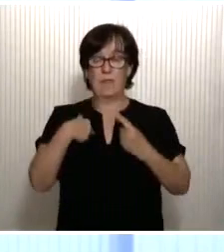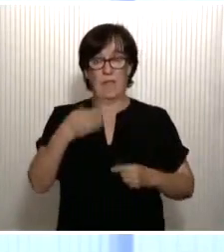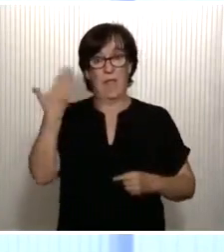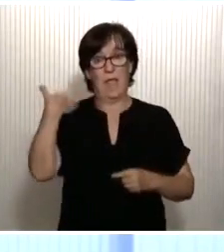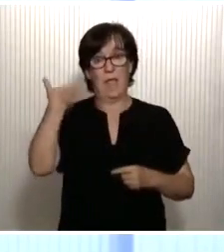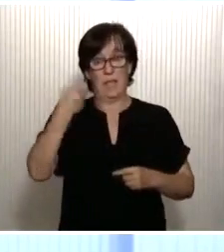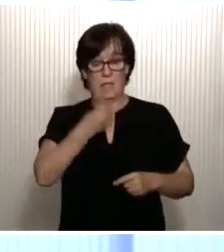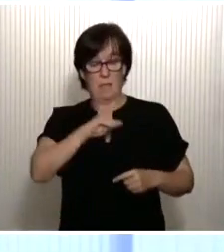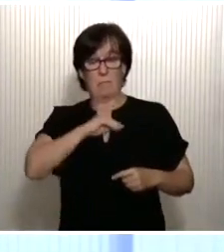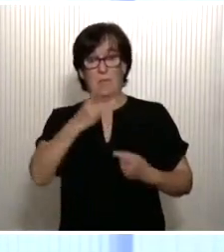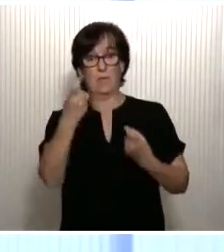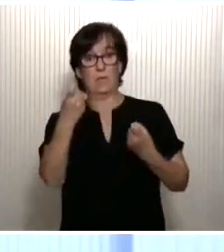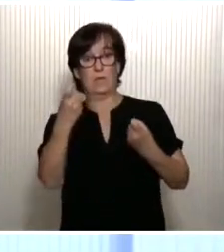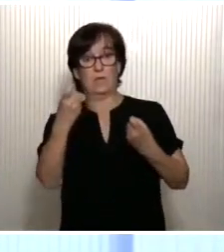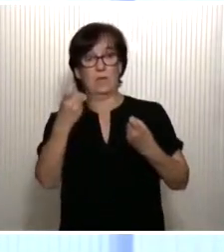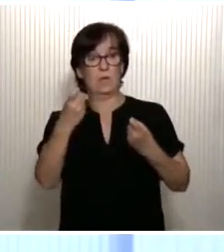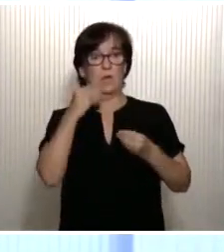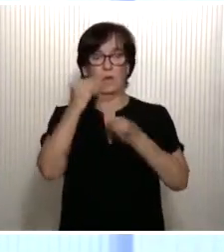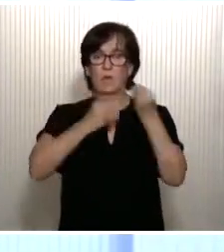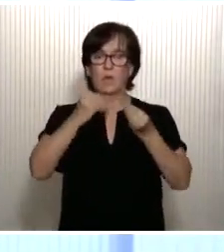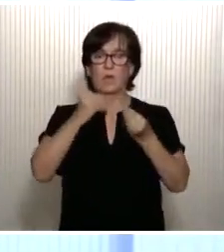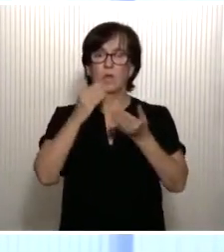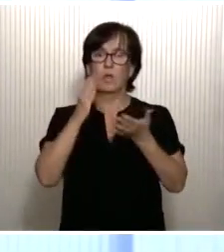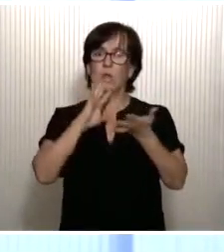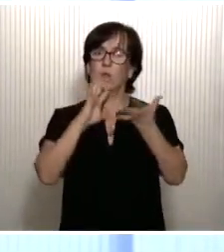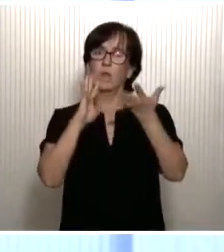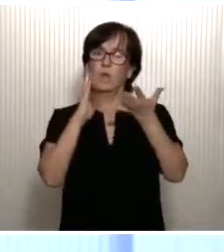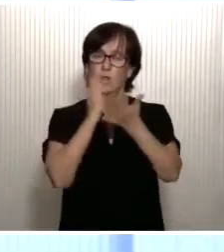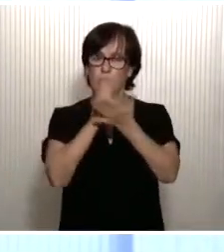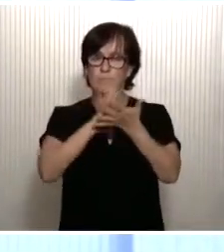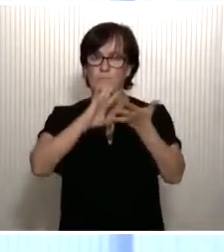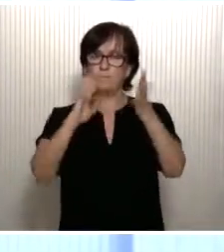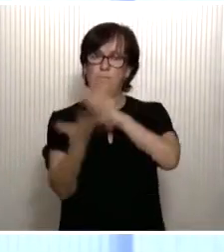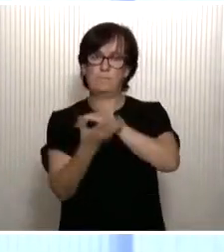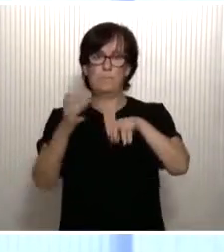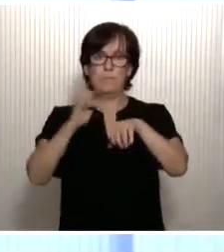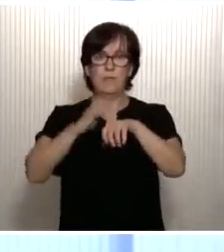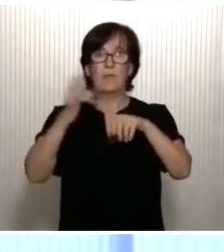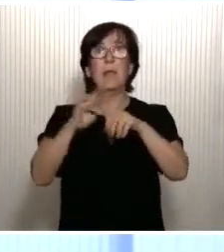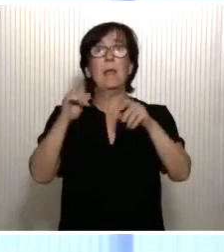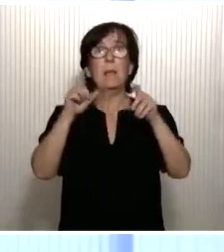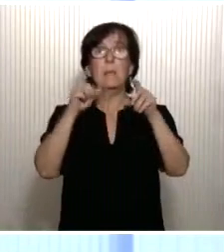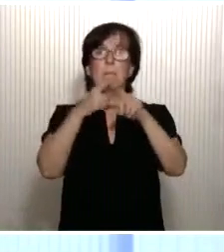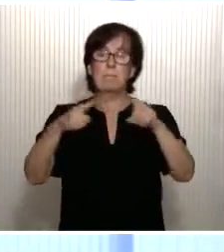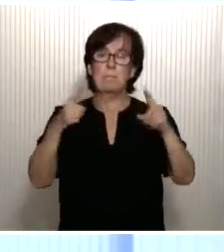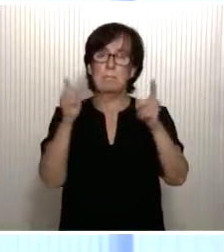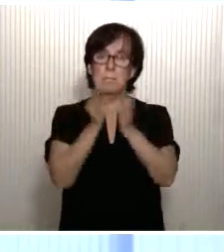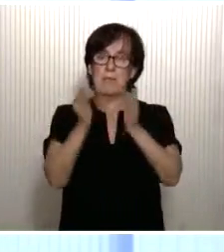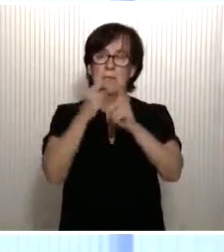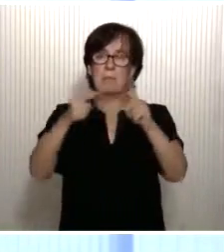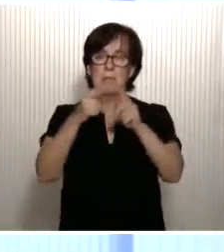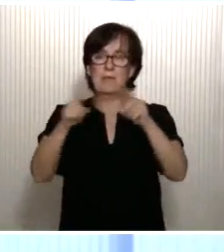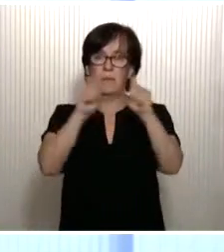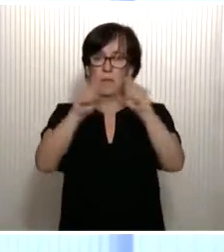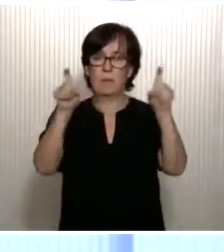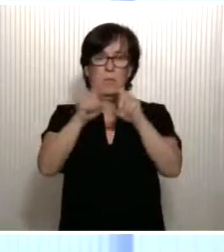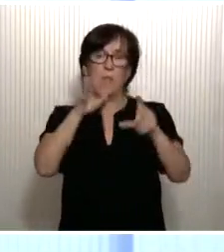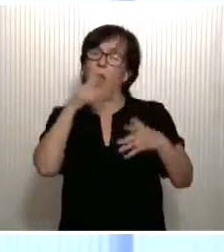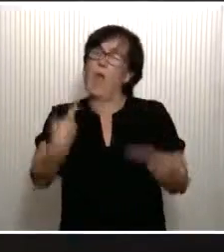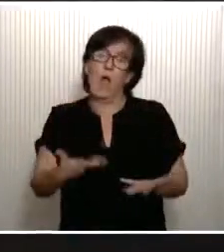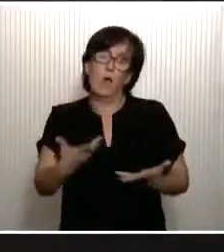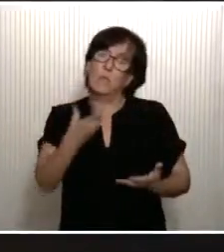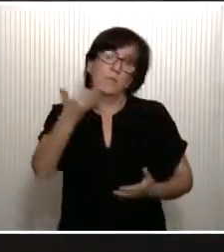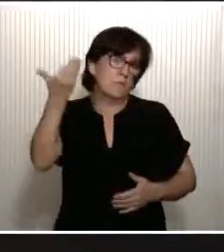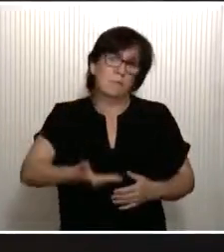España necesitaba un impulso de transformación digital, sobre todo entre las pequeñas y medianas empresas, ahora el apremio es aún más